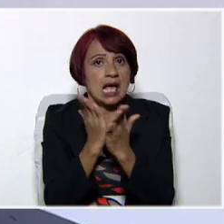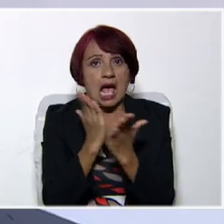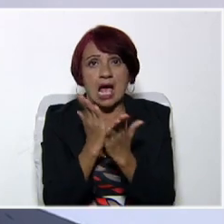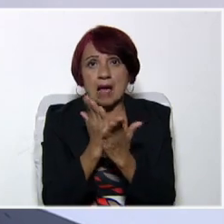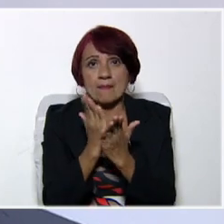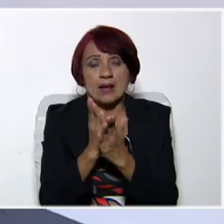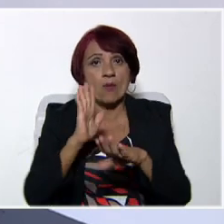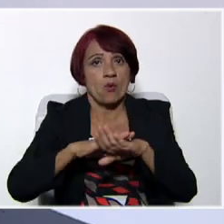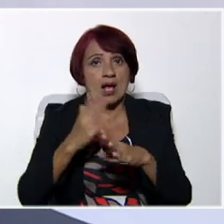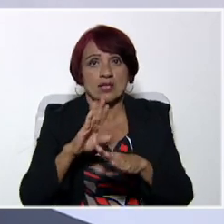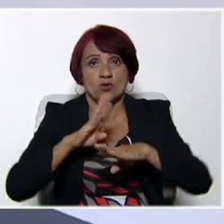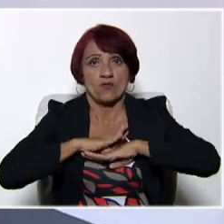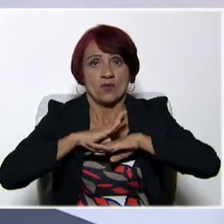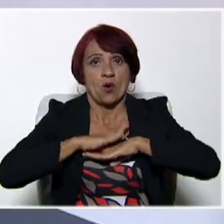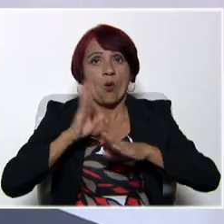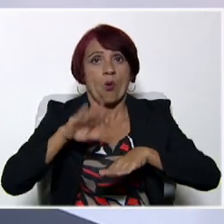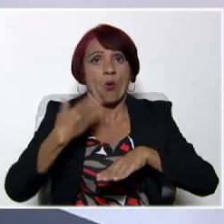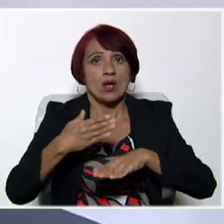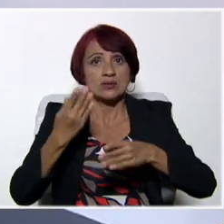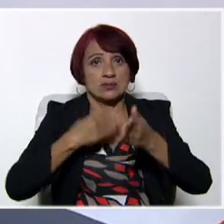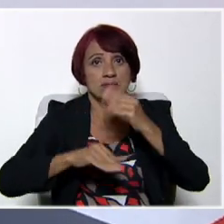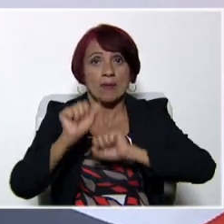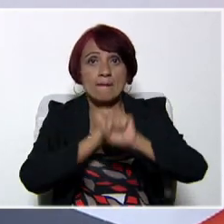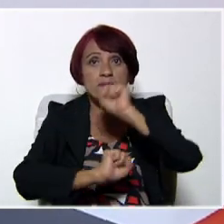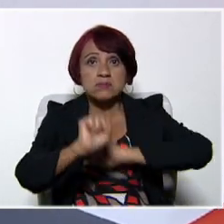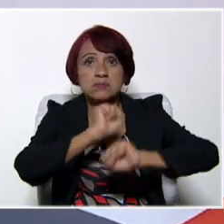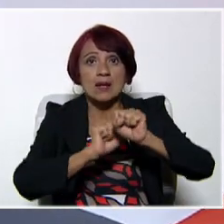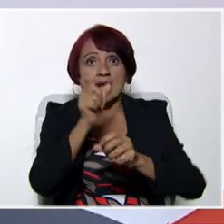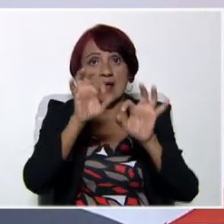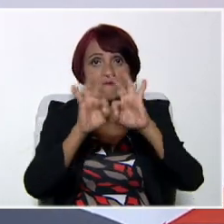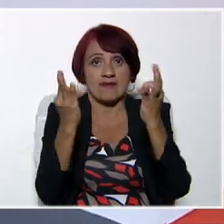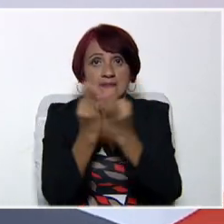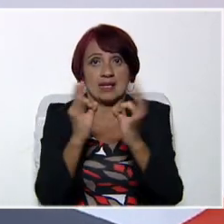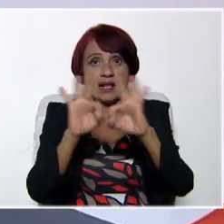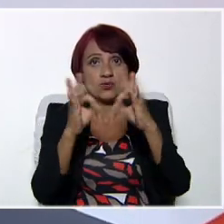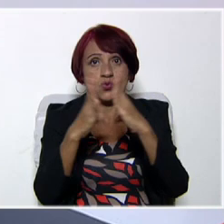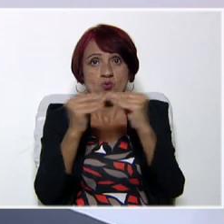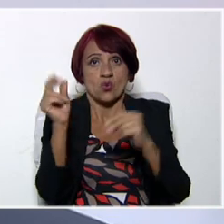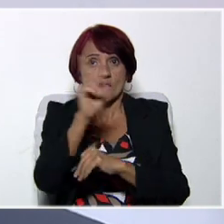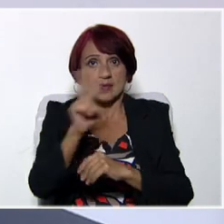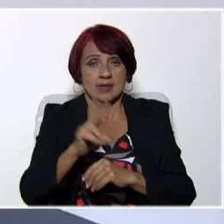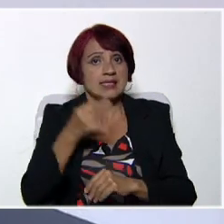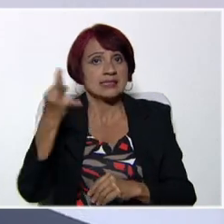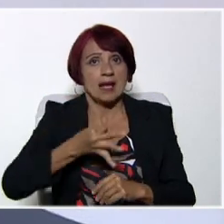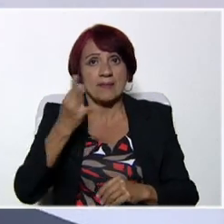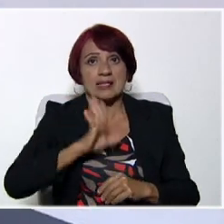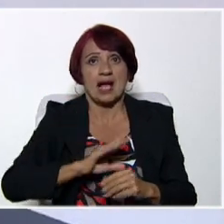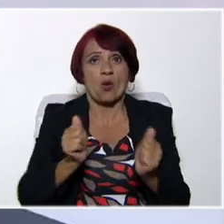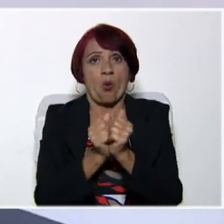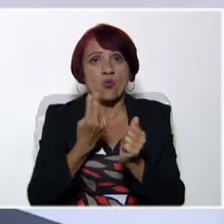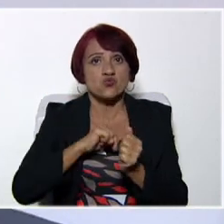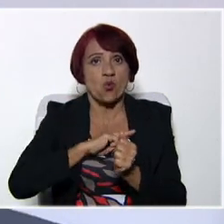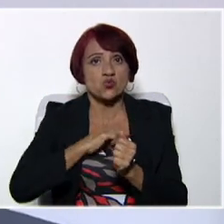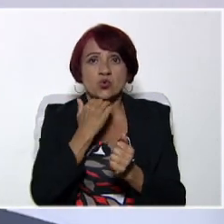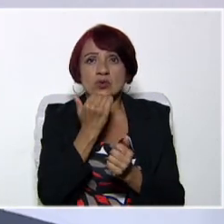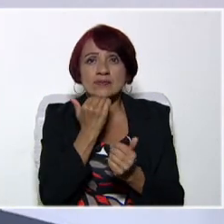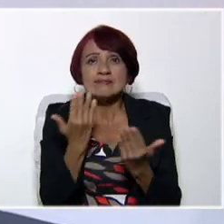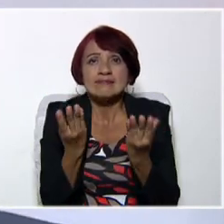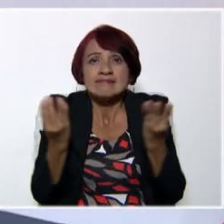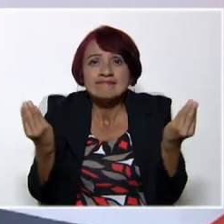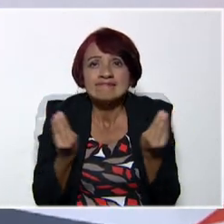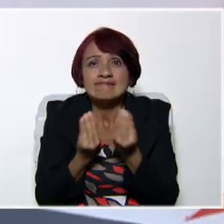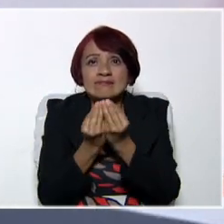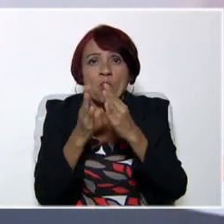nunca será suficiente cuando se trata de proteger la vida de la familia venezolana que siempre está con nosotros cerquita, pese a la